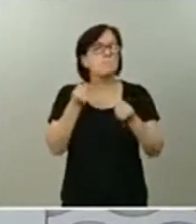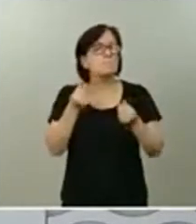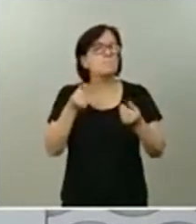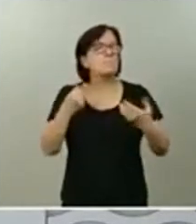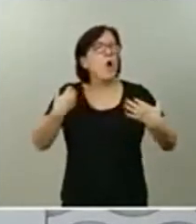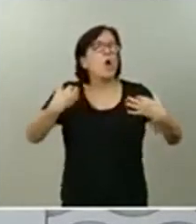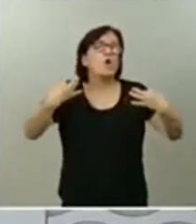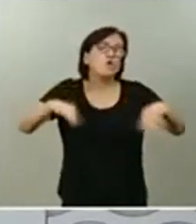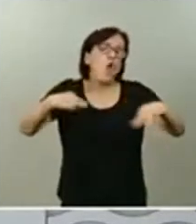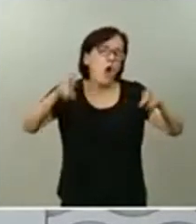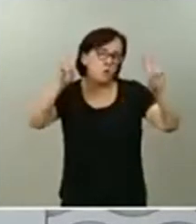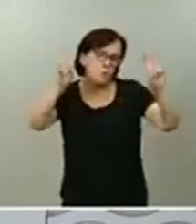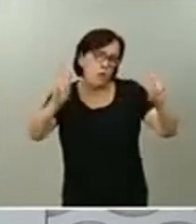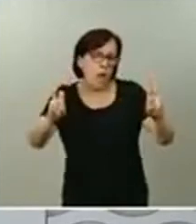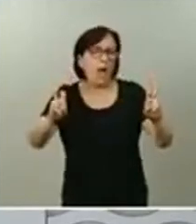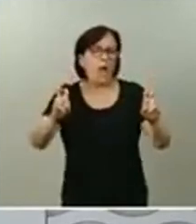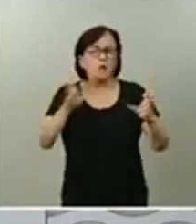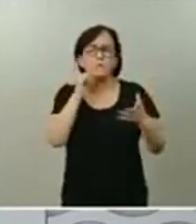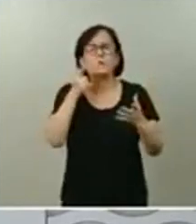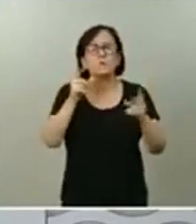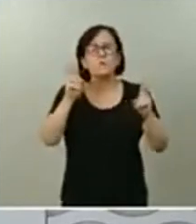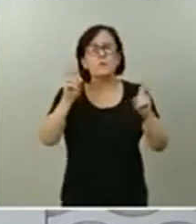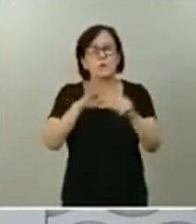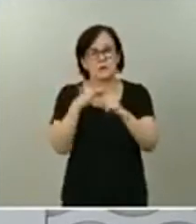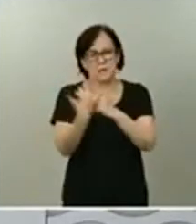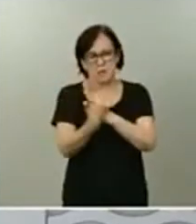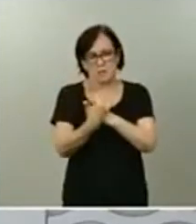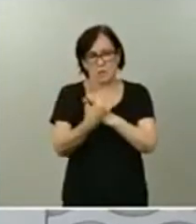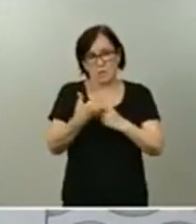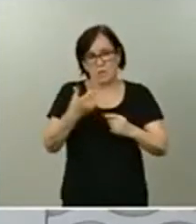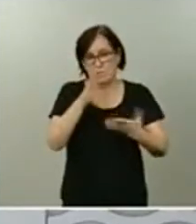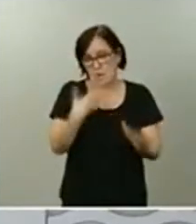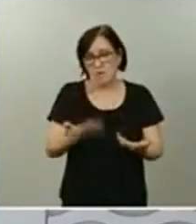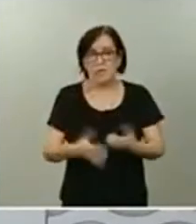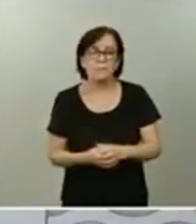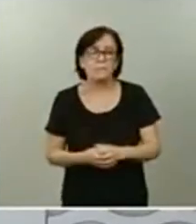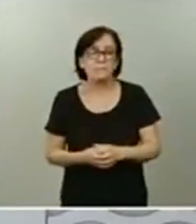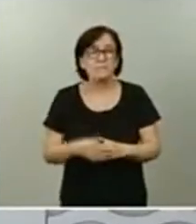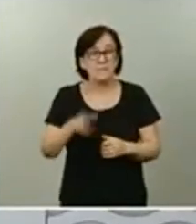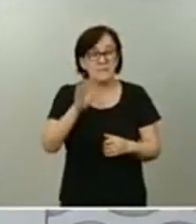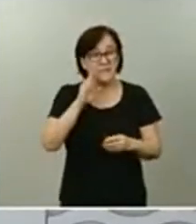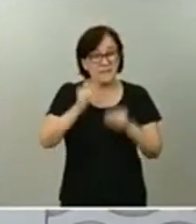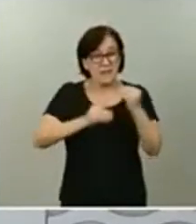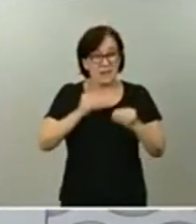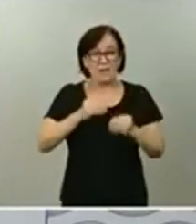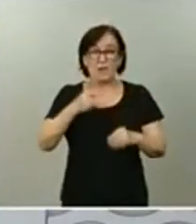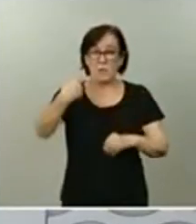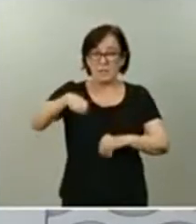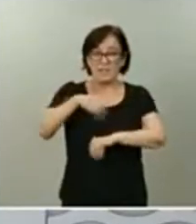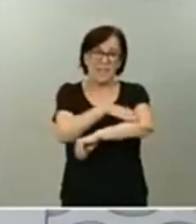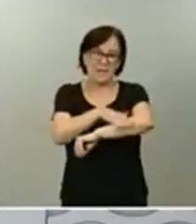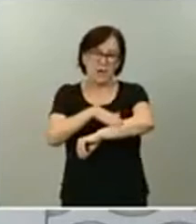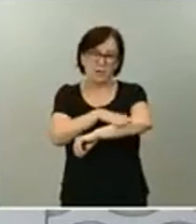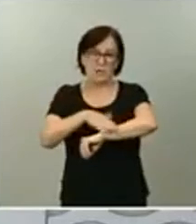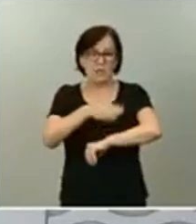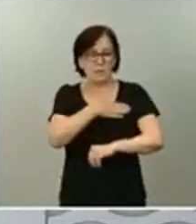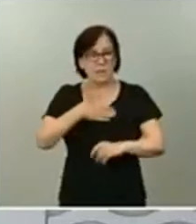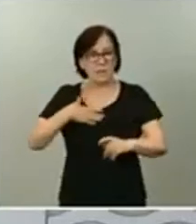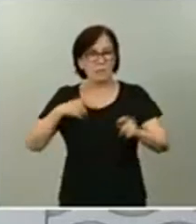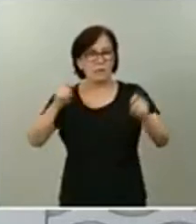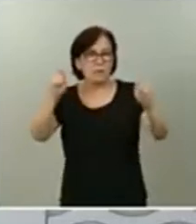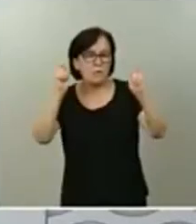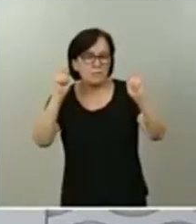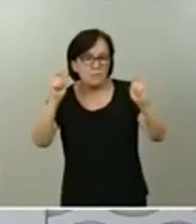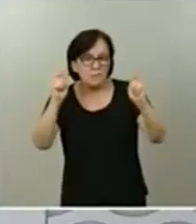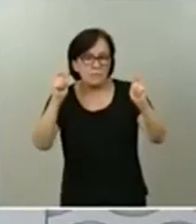a pesar de las circunstancias imperantes. Y como ya hizo el presidente del Gobierno, queremos felicitar a Alberto